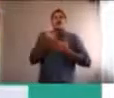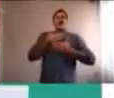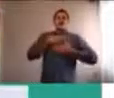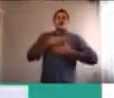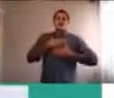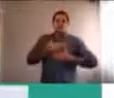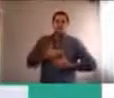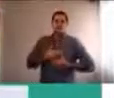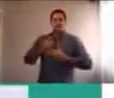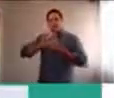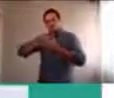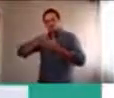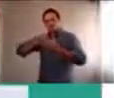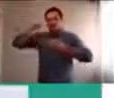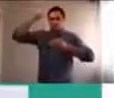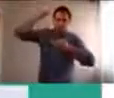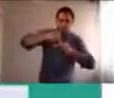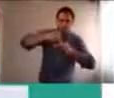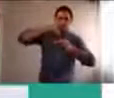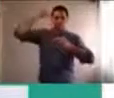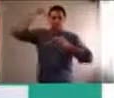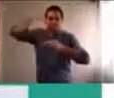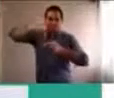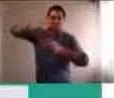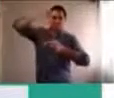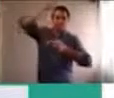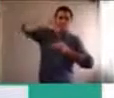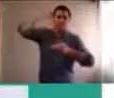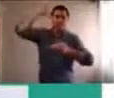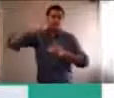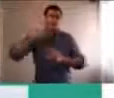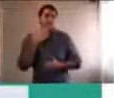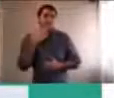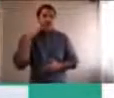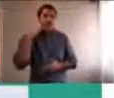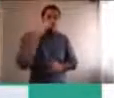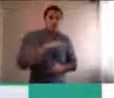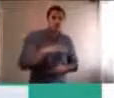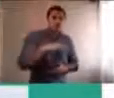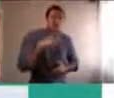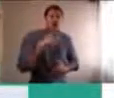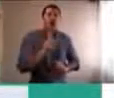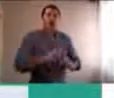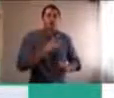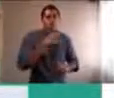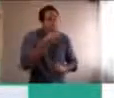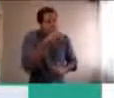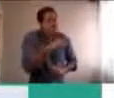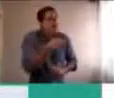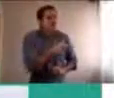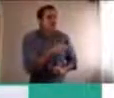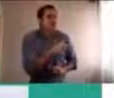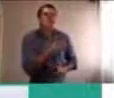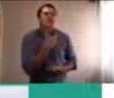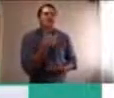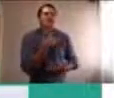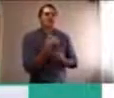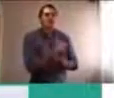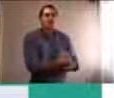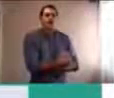¿no? Para ver qué es lo que a él, les sirve, de esto, ¿no? Porque puede ser, bueno, a alguno, le puede servir contar hasta diez, otro,